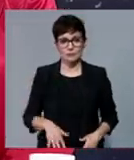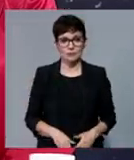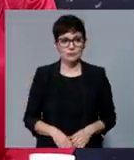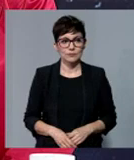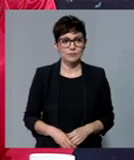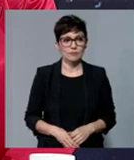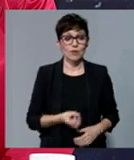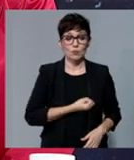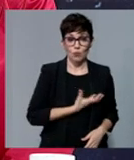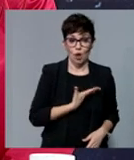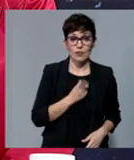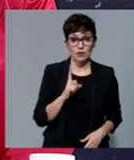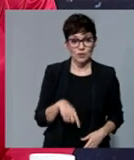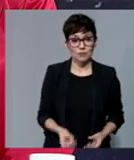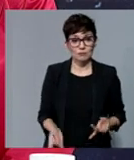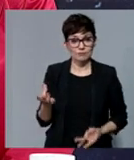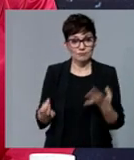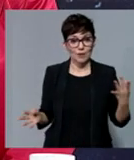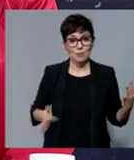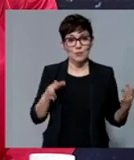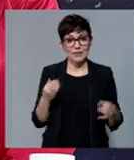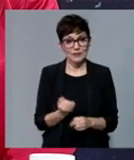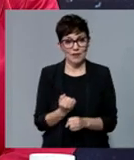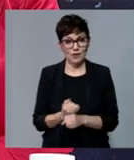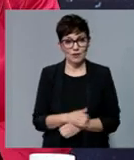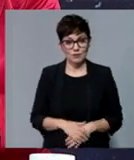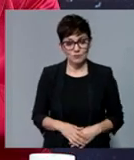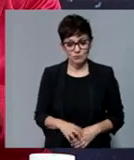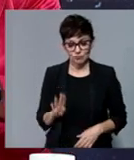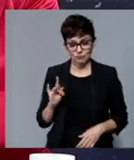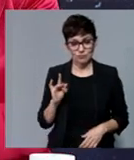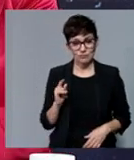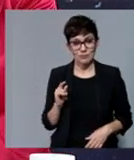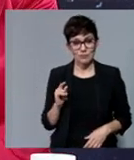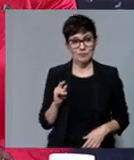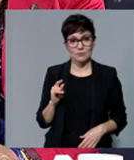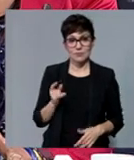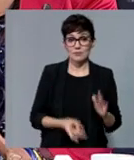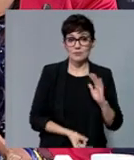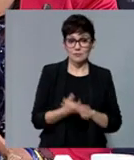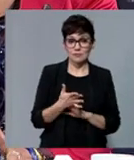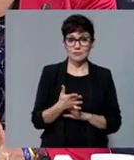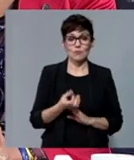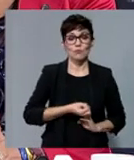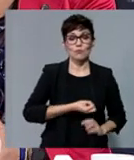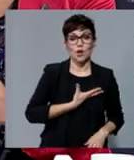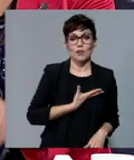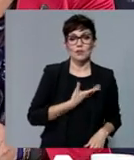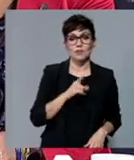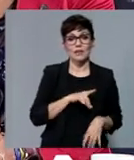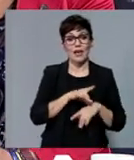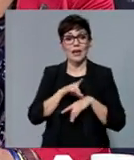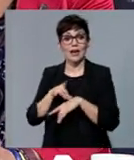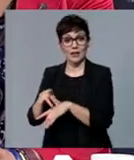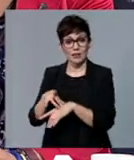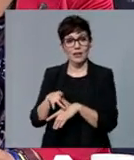generar vocaciones, pero también trabajo, que no está nada mal, ¿no? Claro, fundamentalmente, además de generar vocaciones, si conseguimos